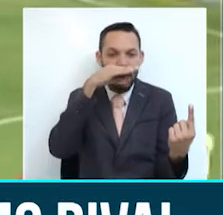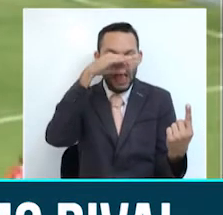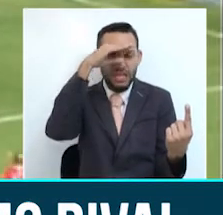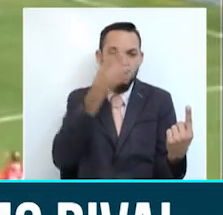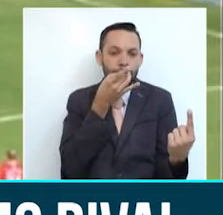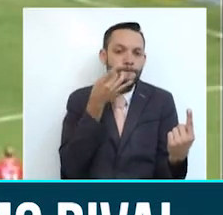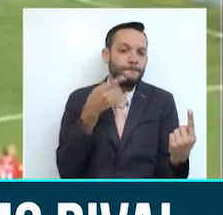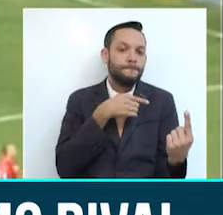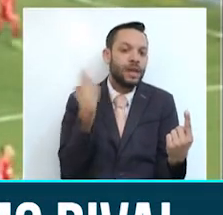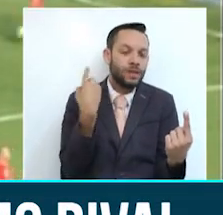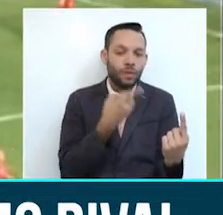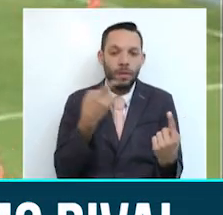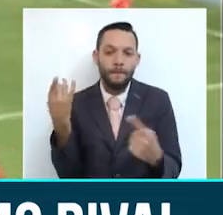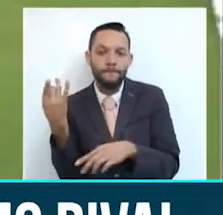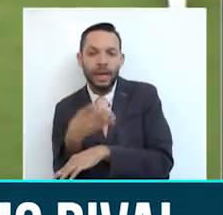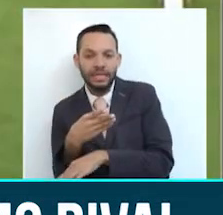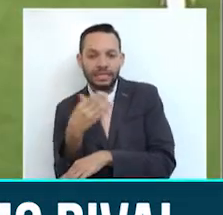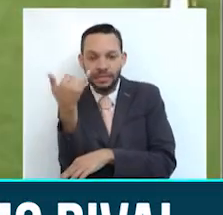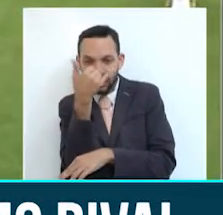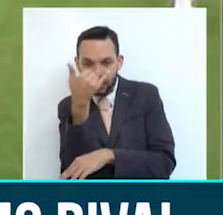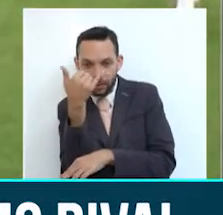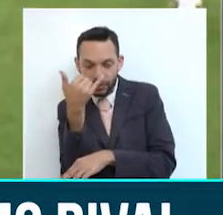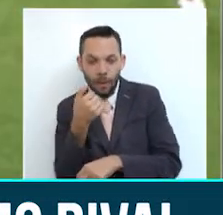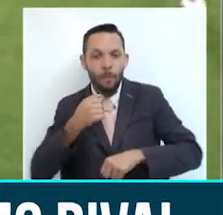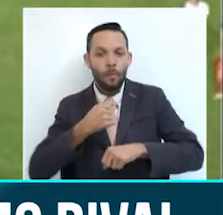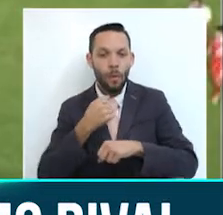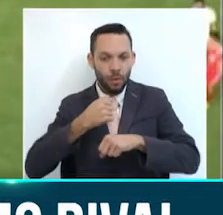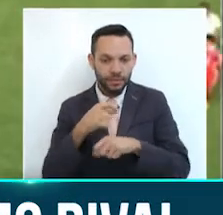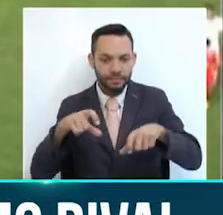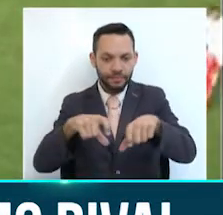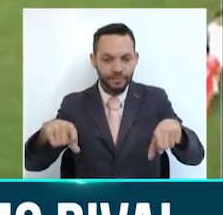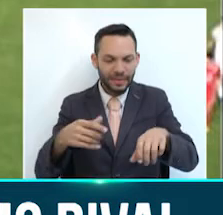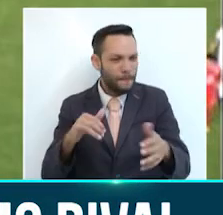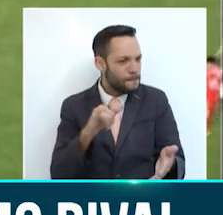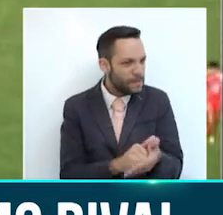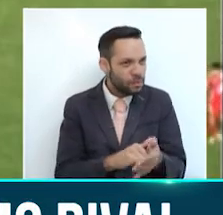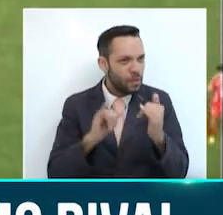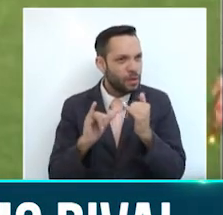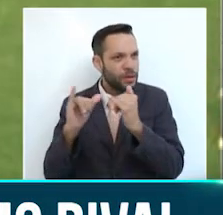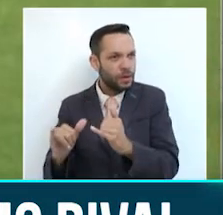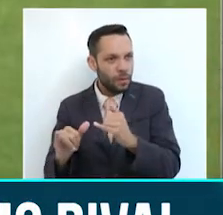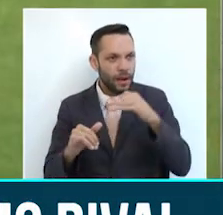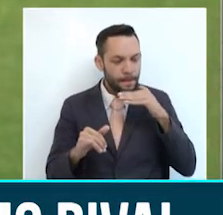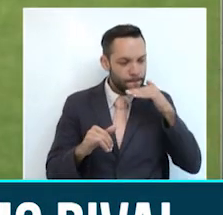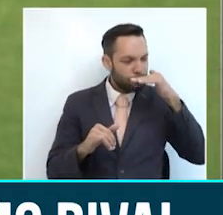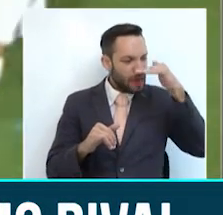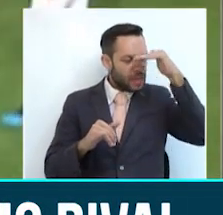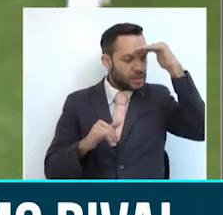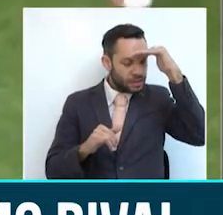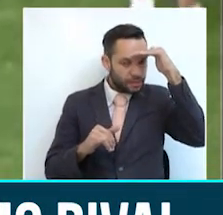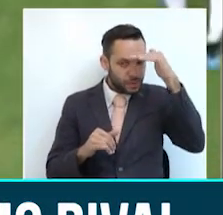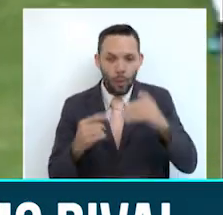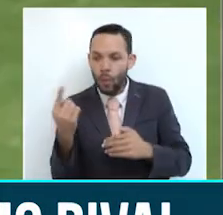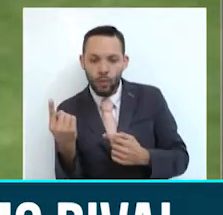Girardot, perdón, en el Estadio El Campín. Este mismo marcador se había dado en Medellín. Uno de estos dos equipos, el que gane,